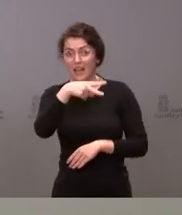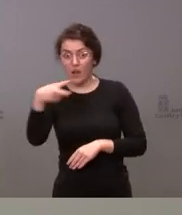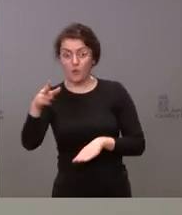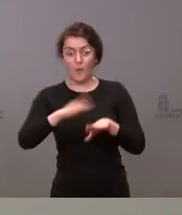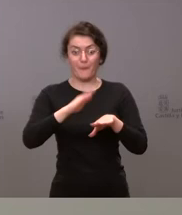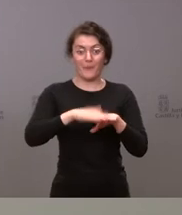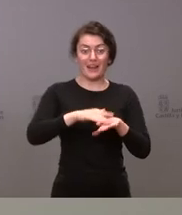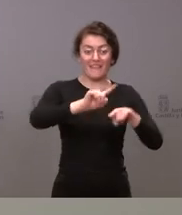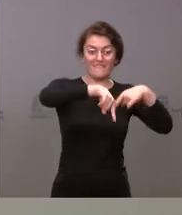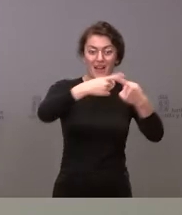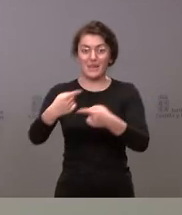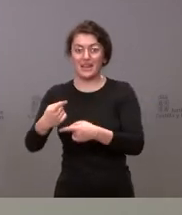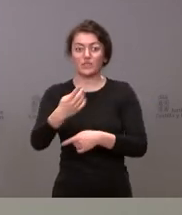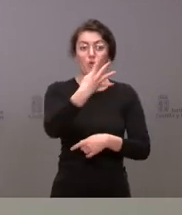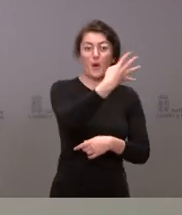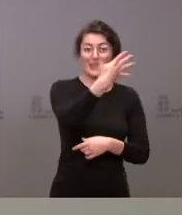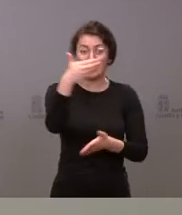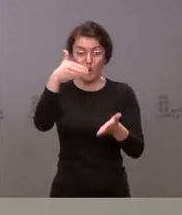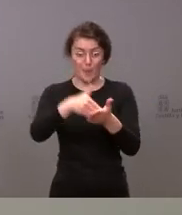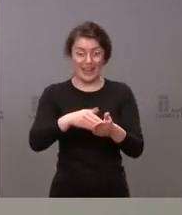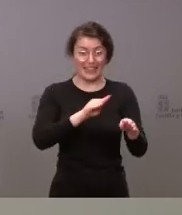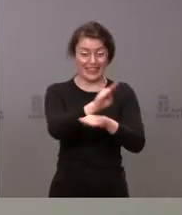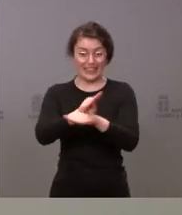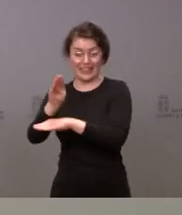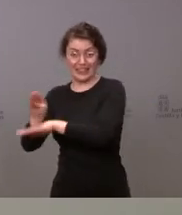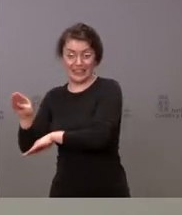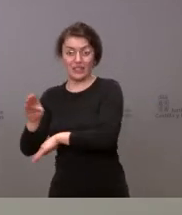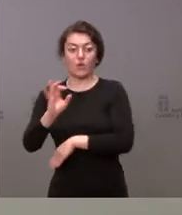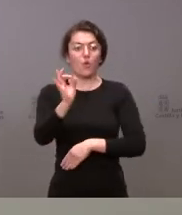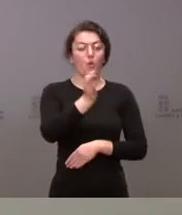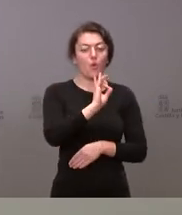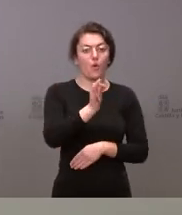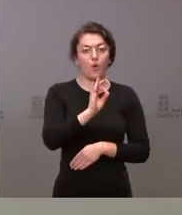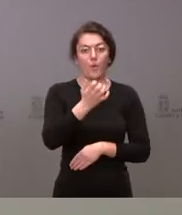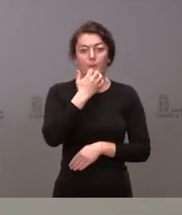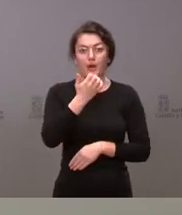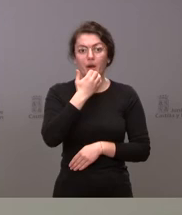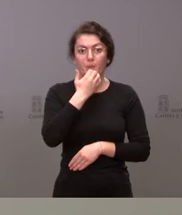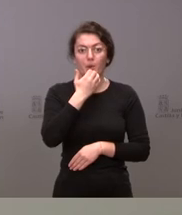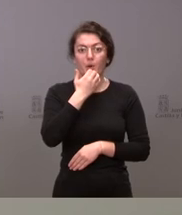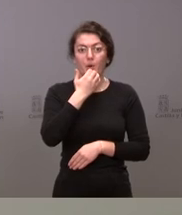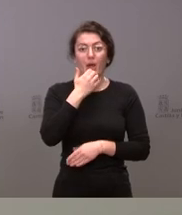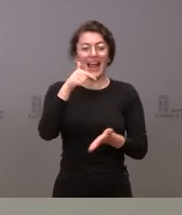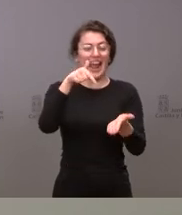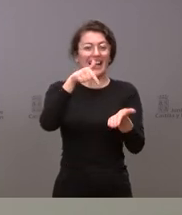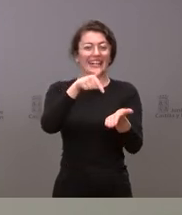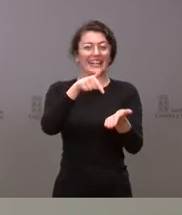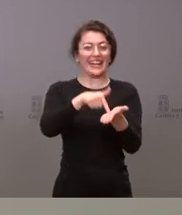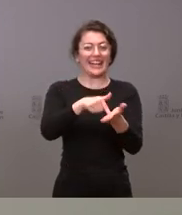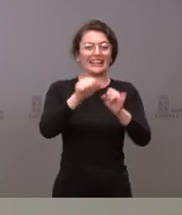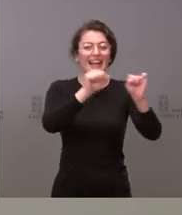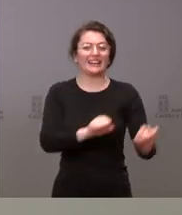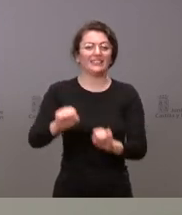.000 familias en Castilla y León con más dificultades o cuando en el ámbito de la renta garantizada de ciudadanía hemos reforzado complementos mediante ayudas